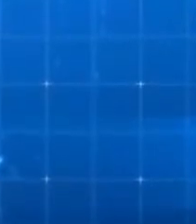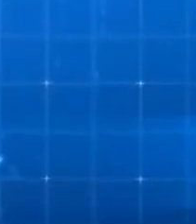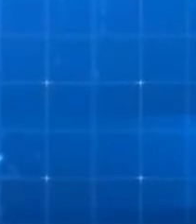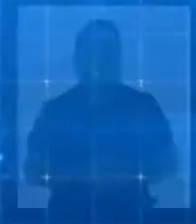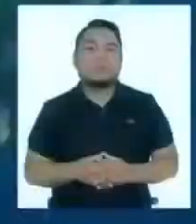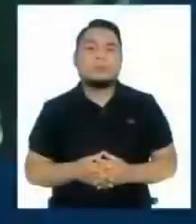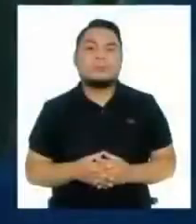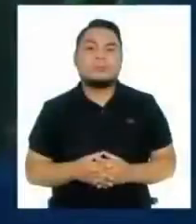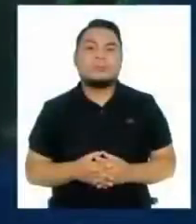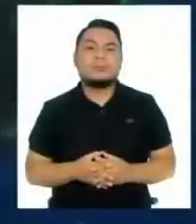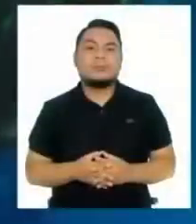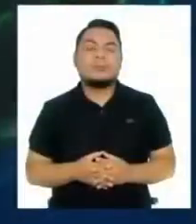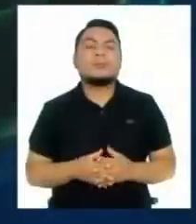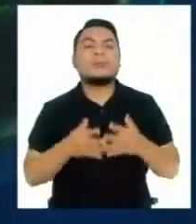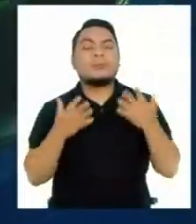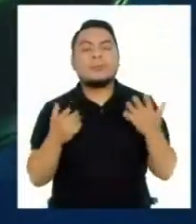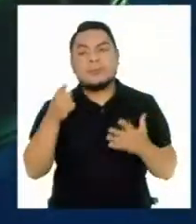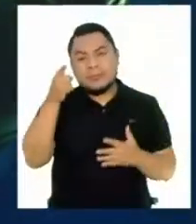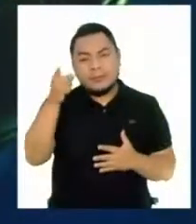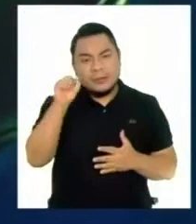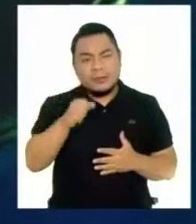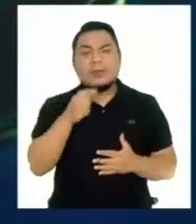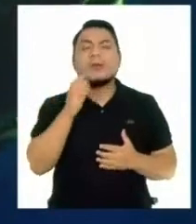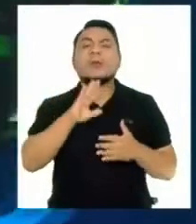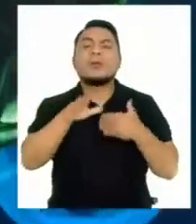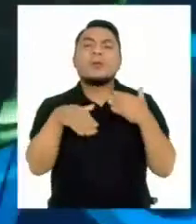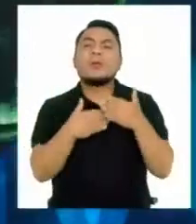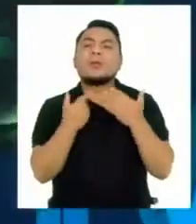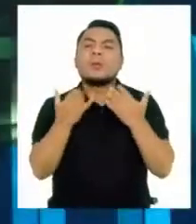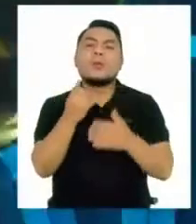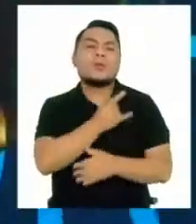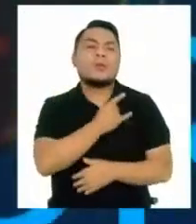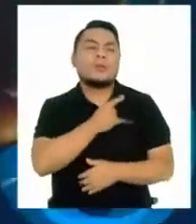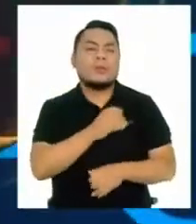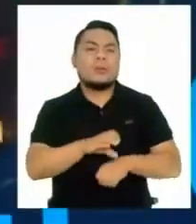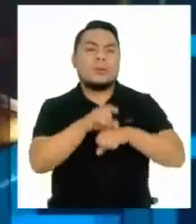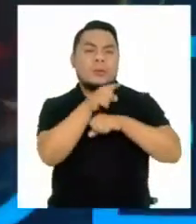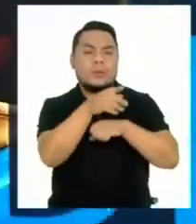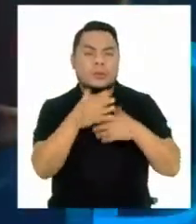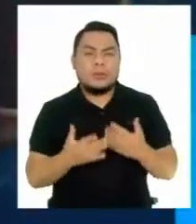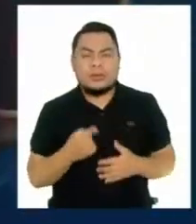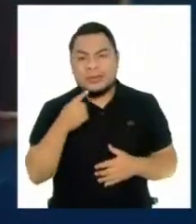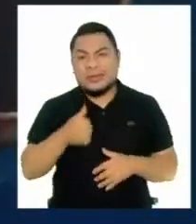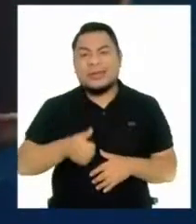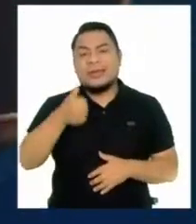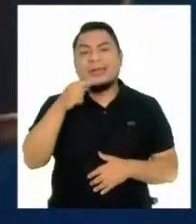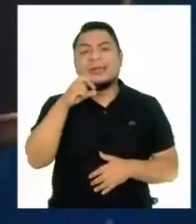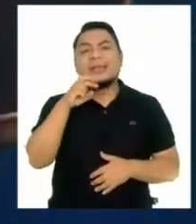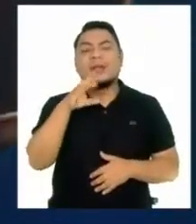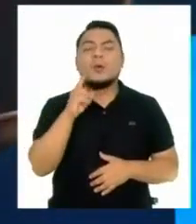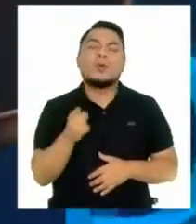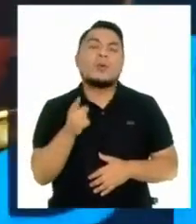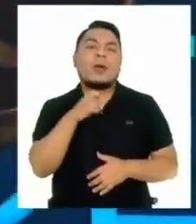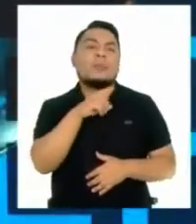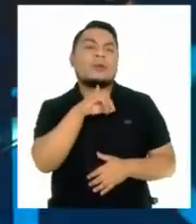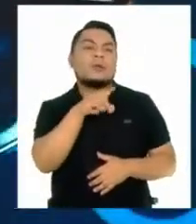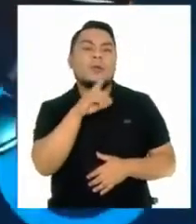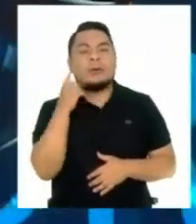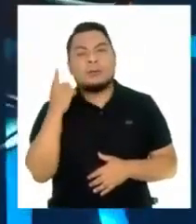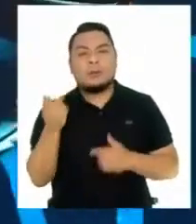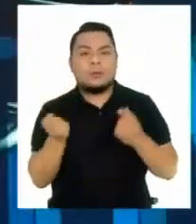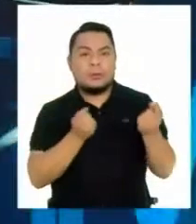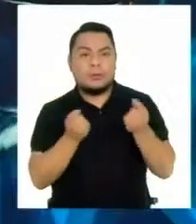A ver, para el siguiente compromiso de Universitario de Esportes, Gregorio Bernales y Juan Pajuelo van a